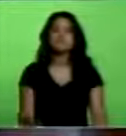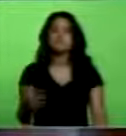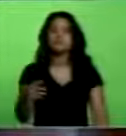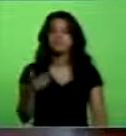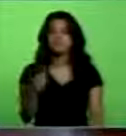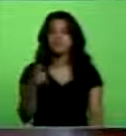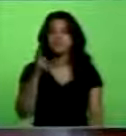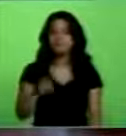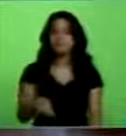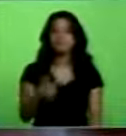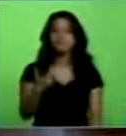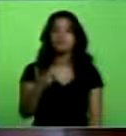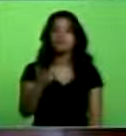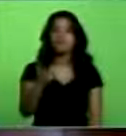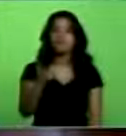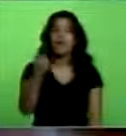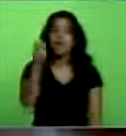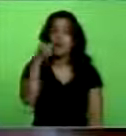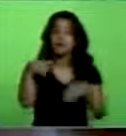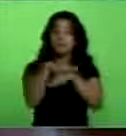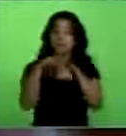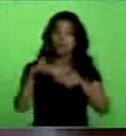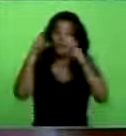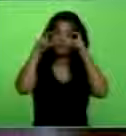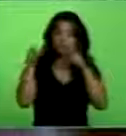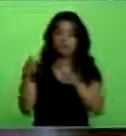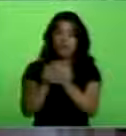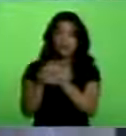canciller, querido compañero Elías Agua,